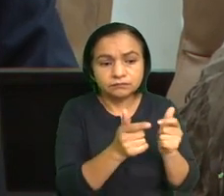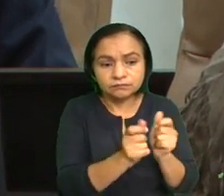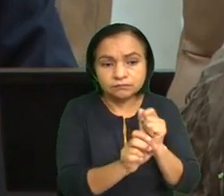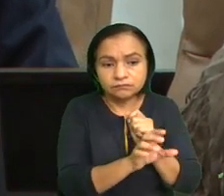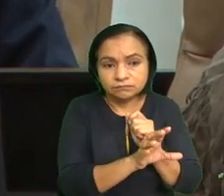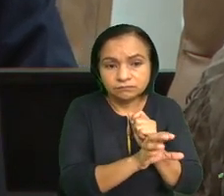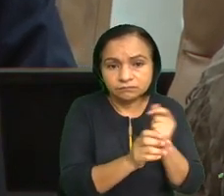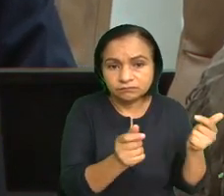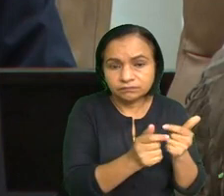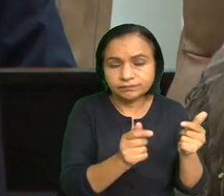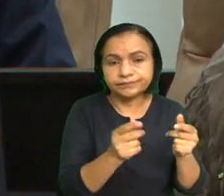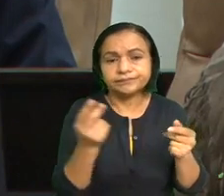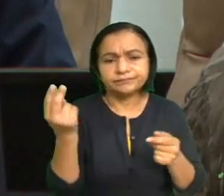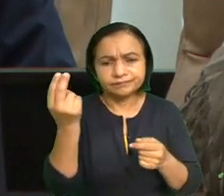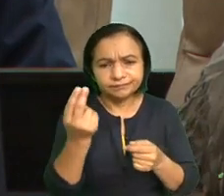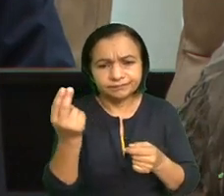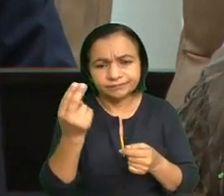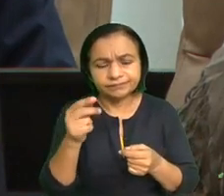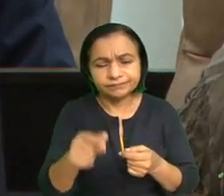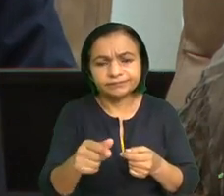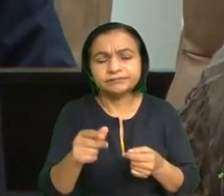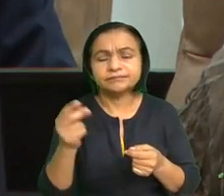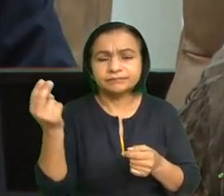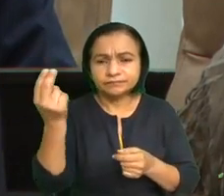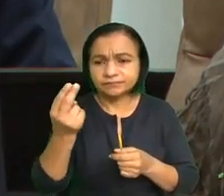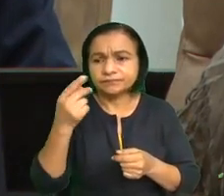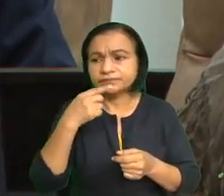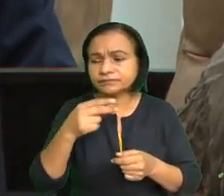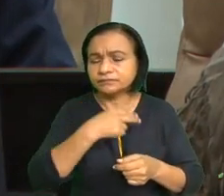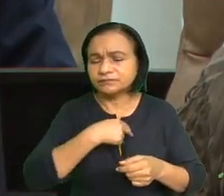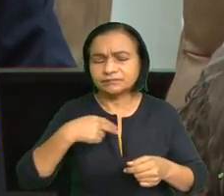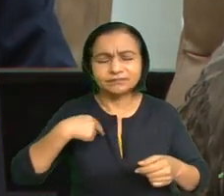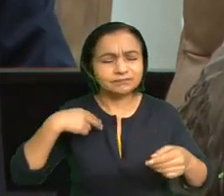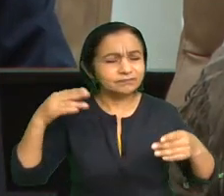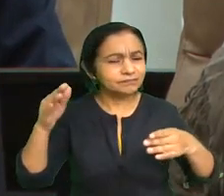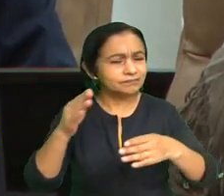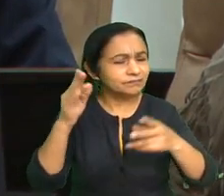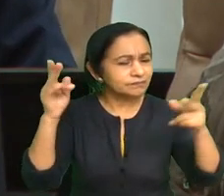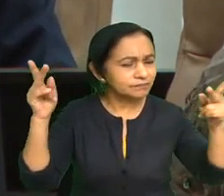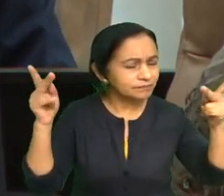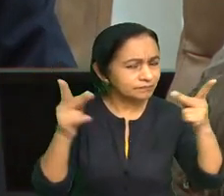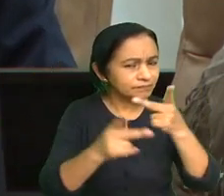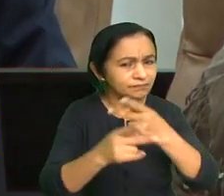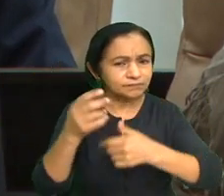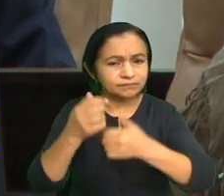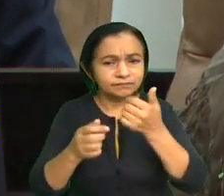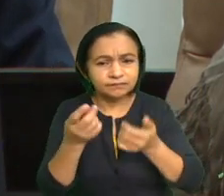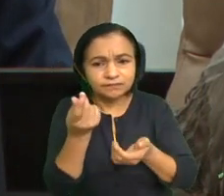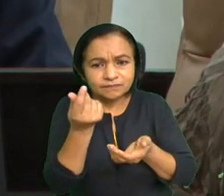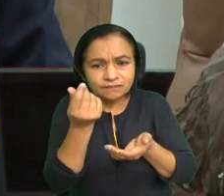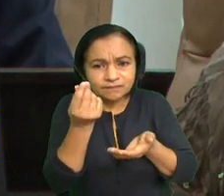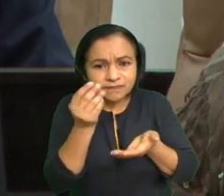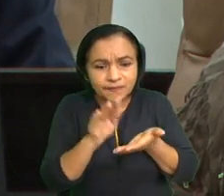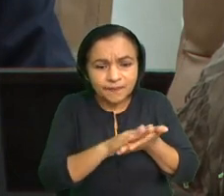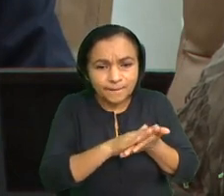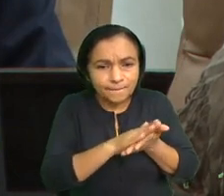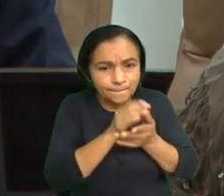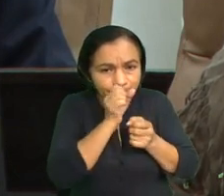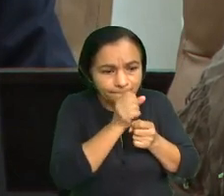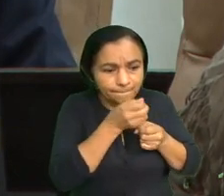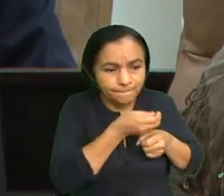utiliza estas plataformas digitales para cometer delitos relacionados al lavado de activos y el